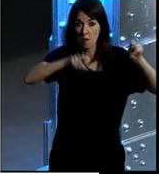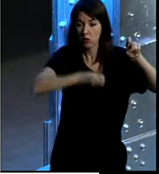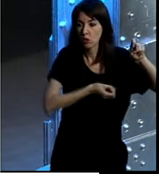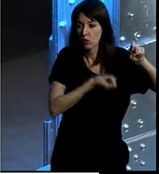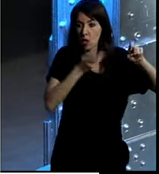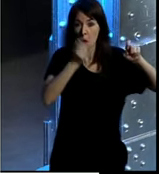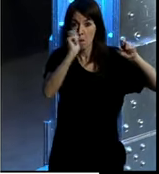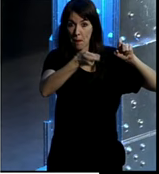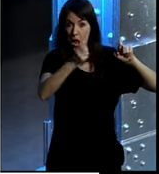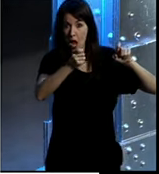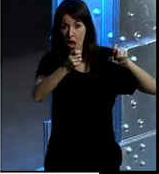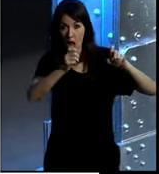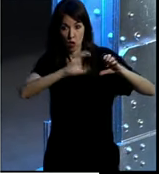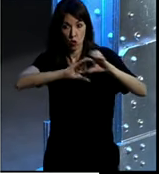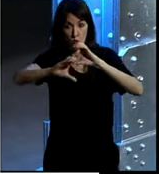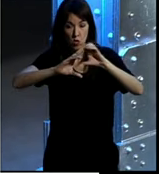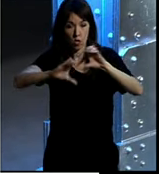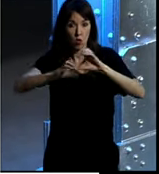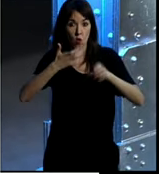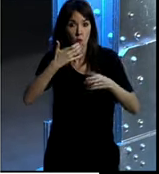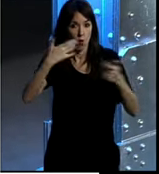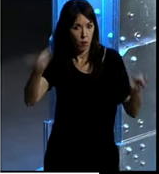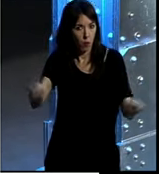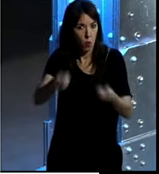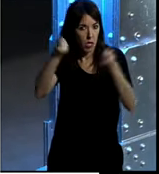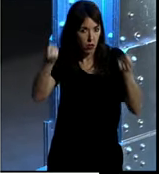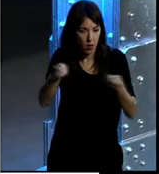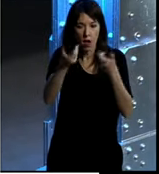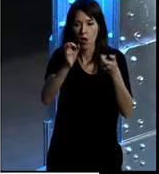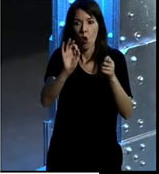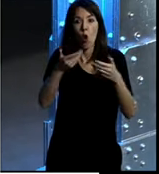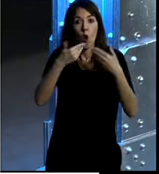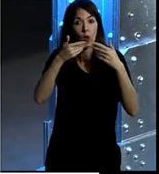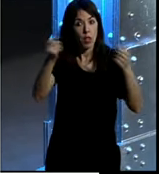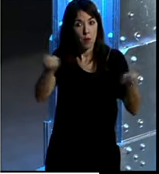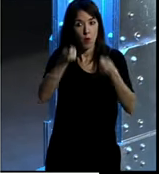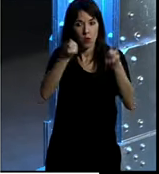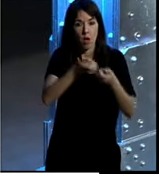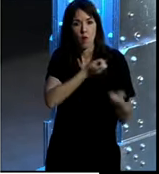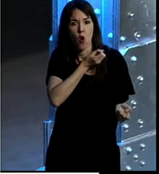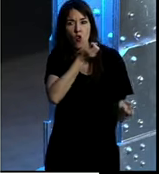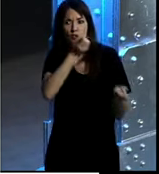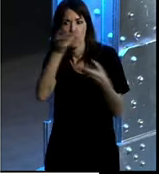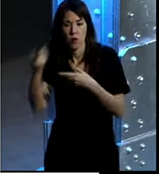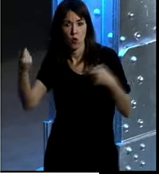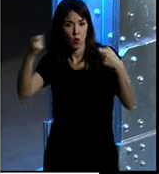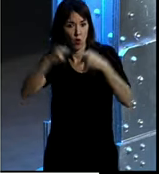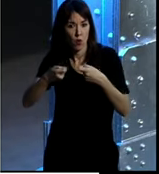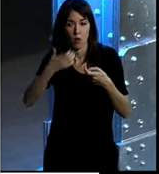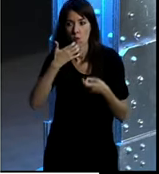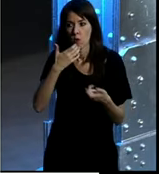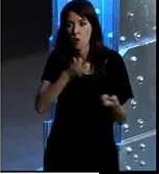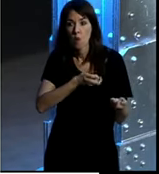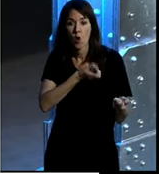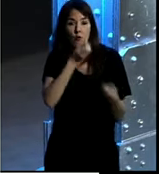empresas, que pagaban a unos medios, en el caso de los soportes publicitarios, o que a través de ellos transmitías informaciones corporativas, en el caso de que fueran